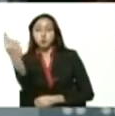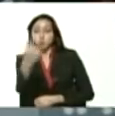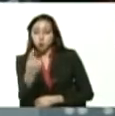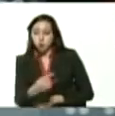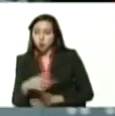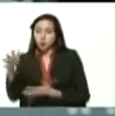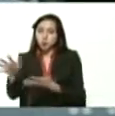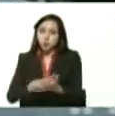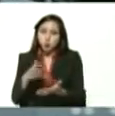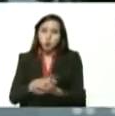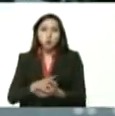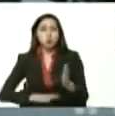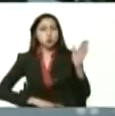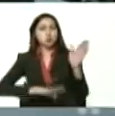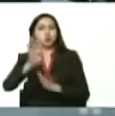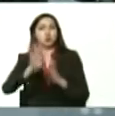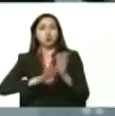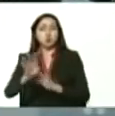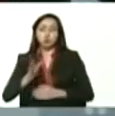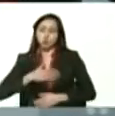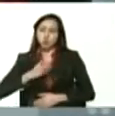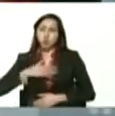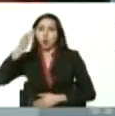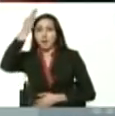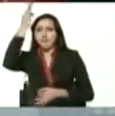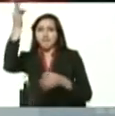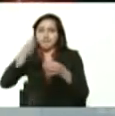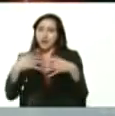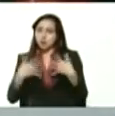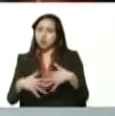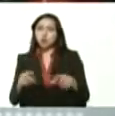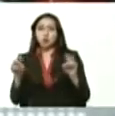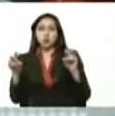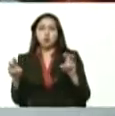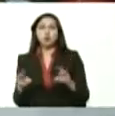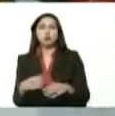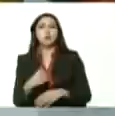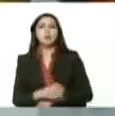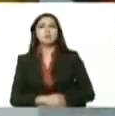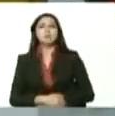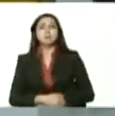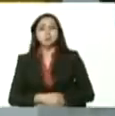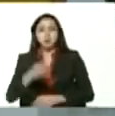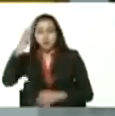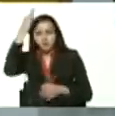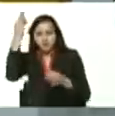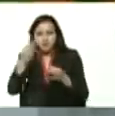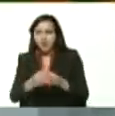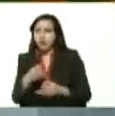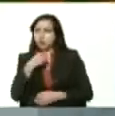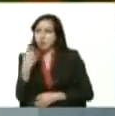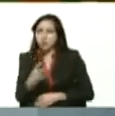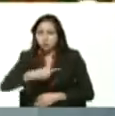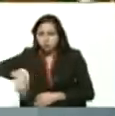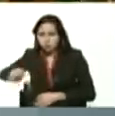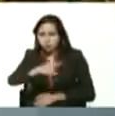tengo gran fe en la nueva Pequibén tengo gran fe en la honestidad de ustedes